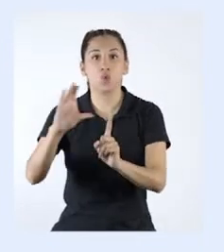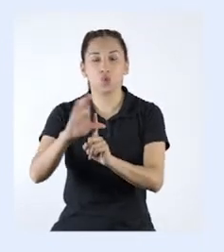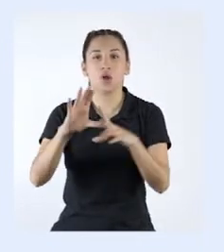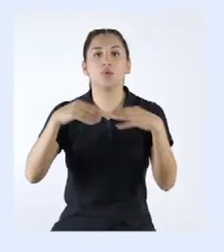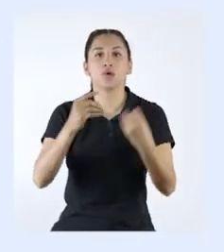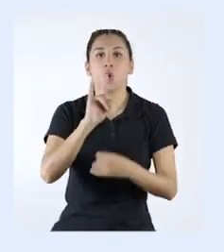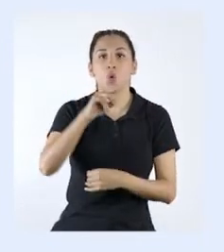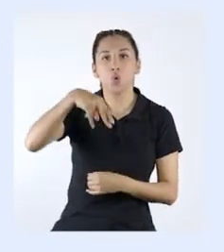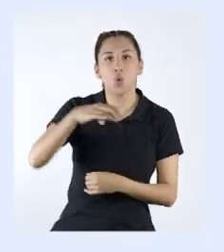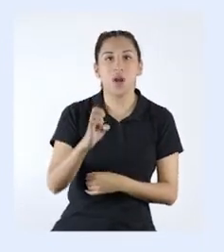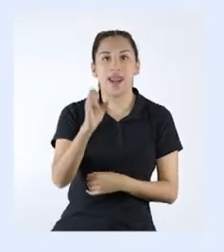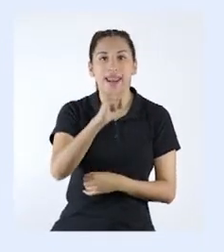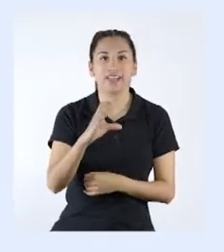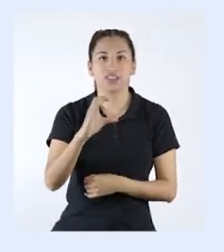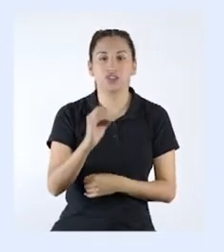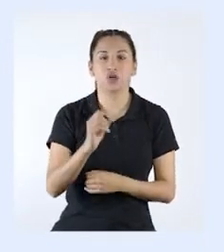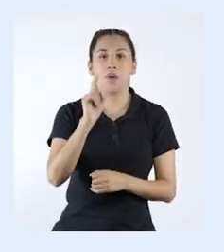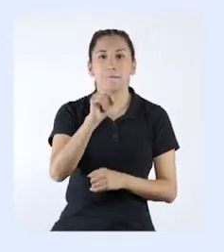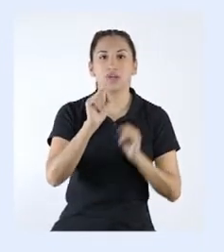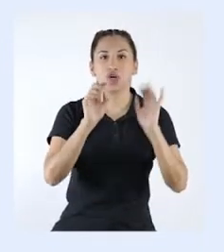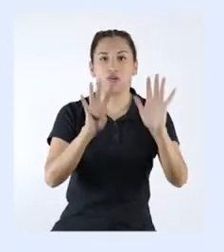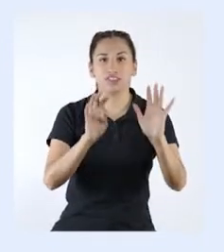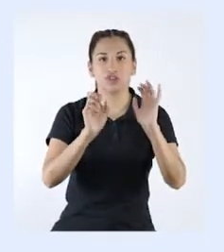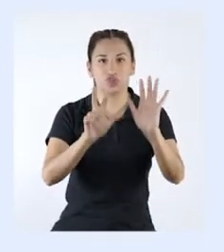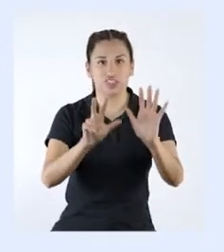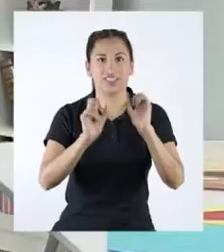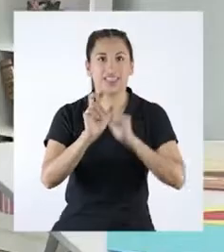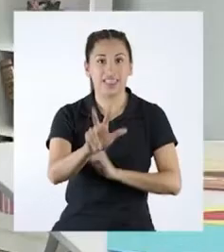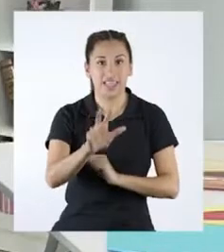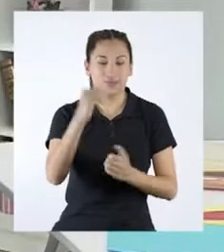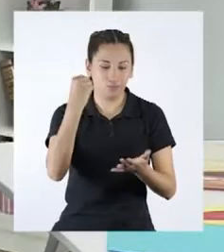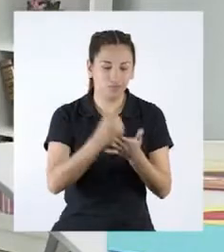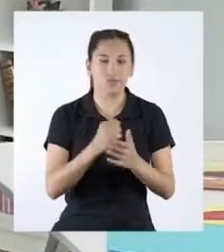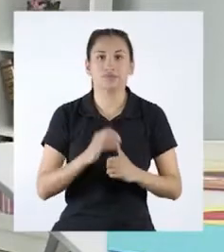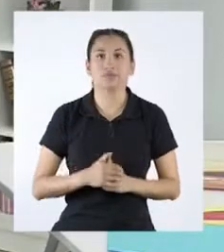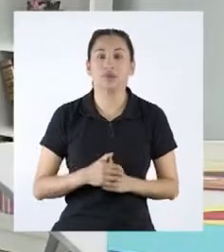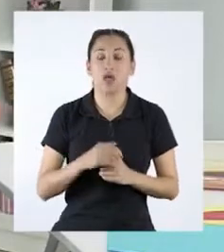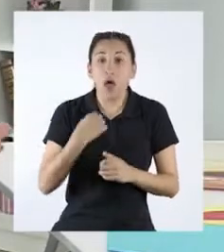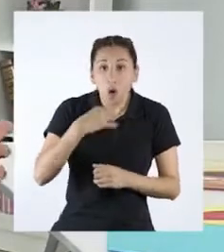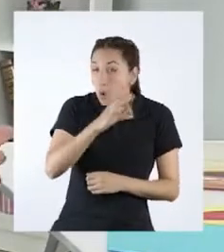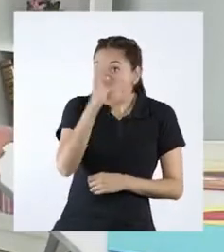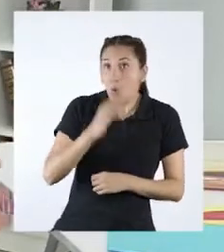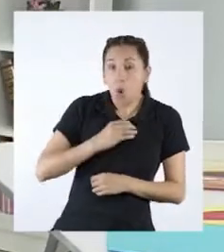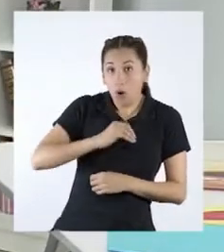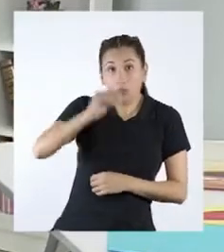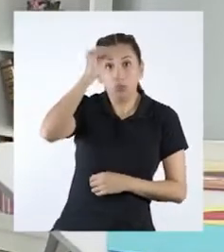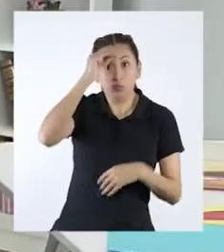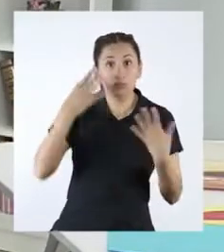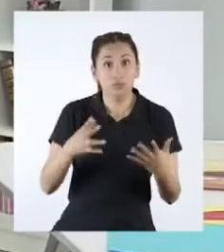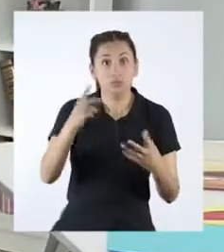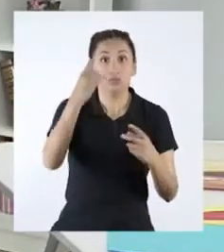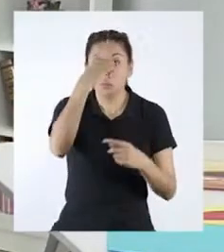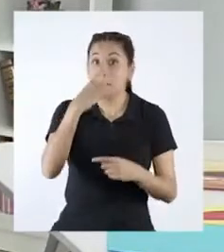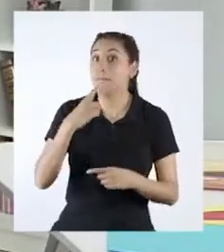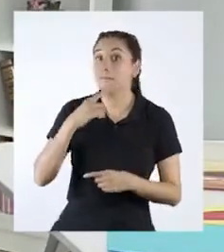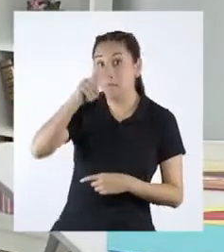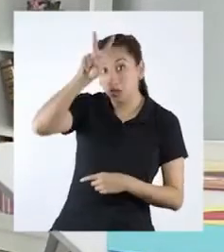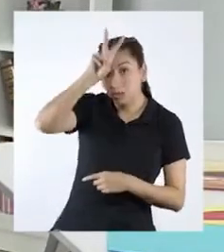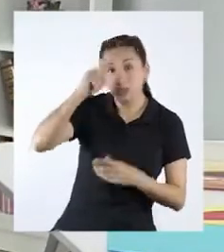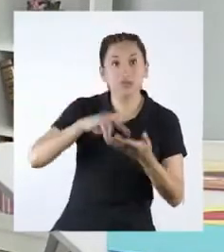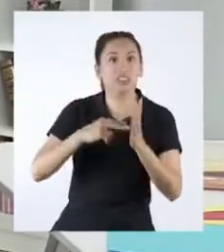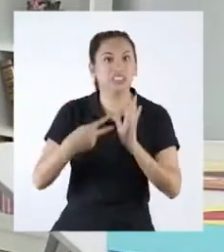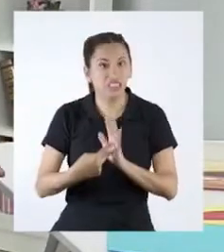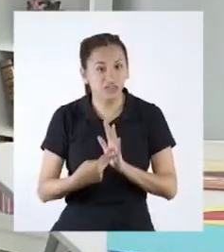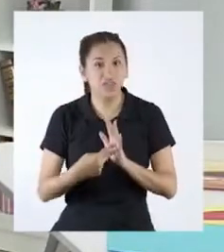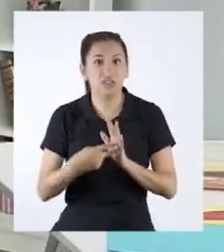cultural por la UNESCO en 1983. ¡No tenía idea! Me queda claro que Machu Picchu